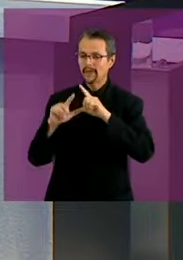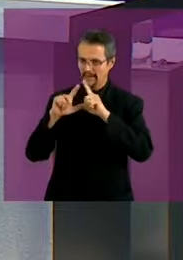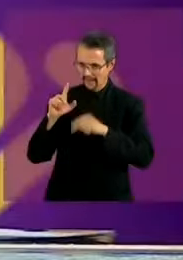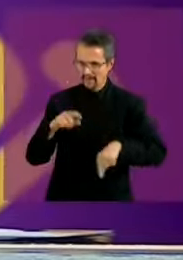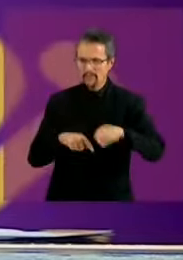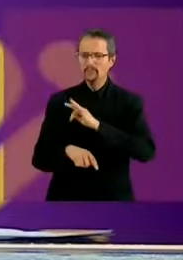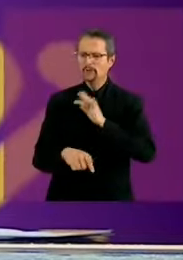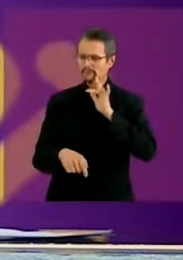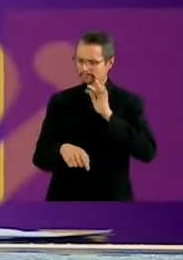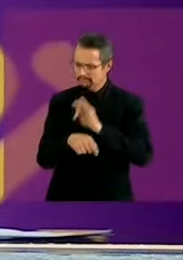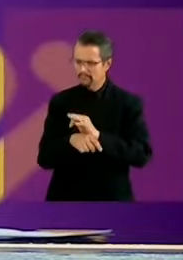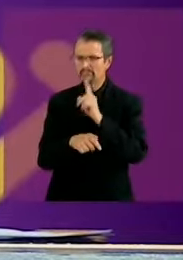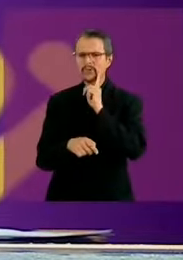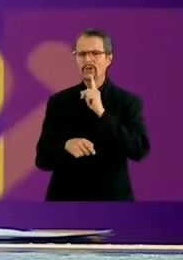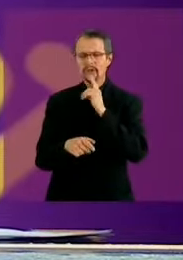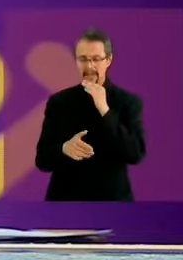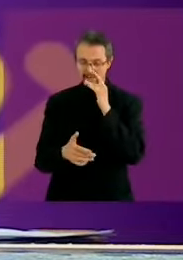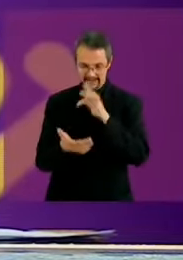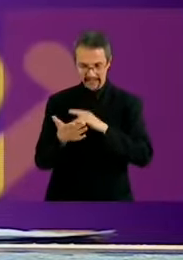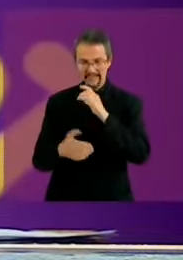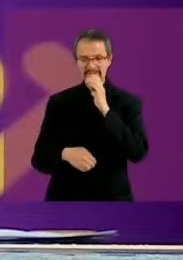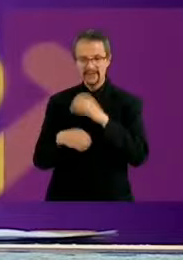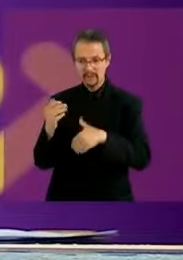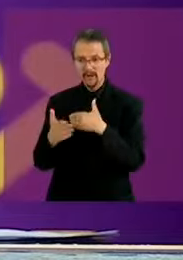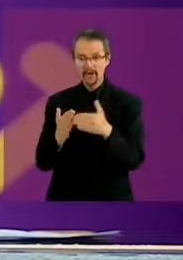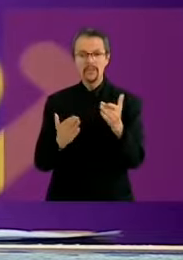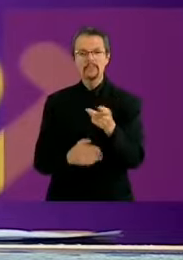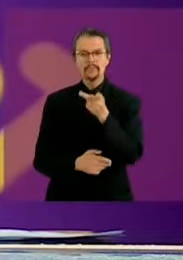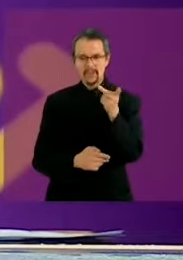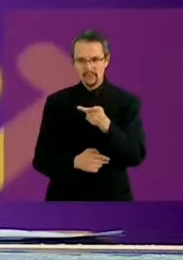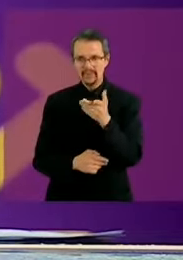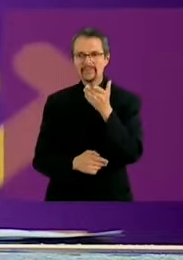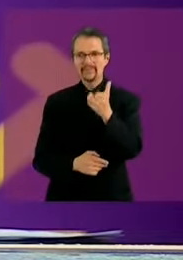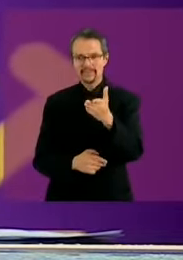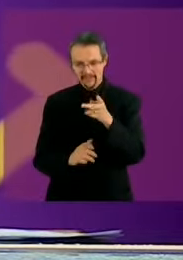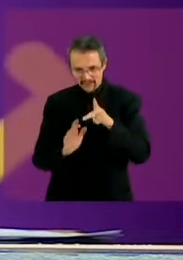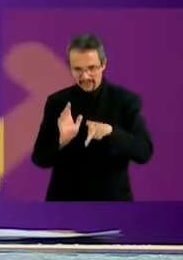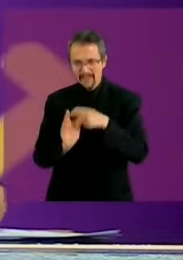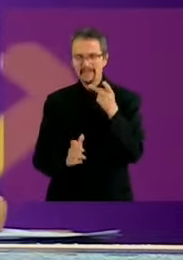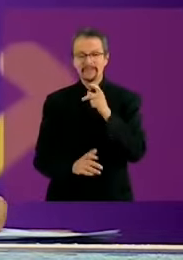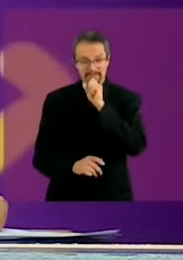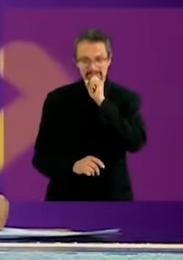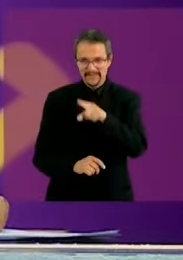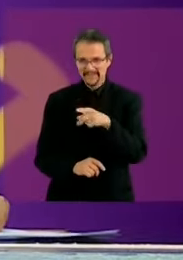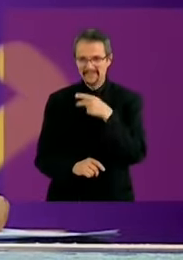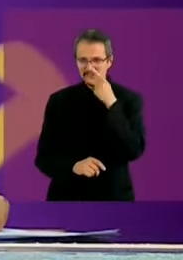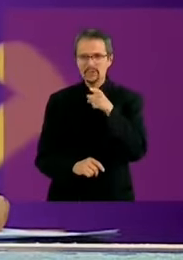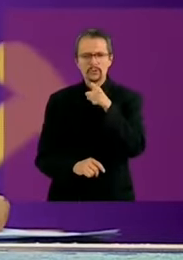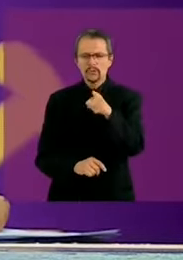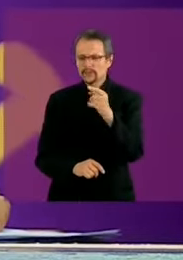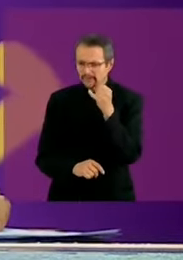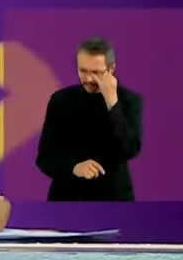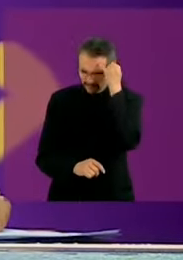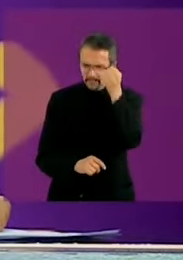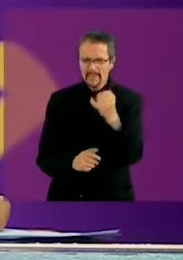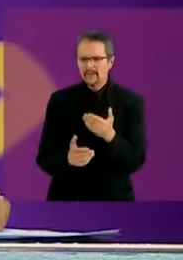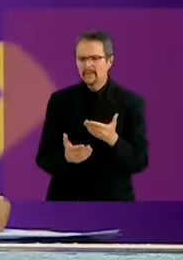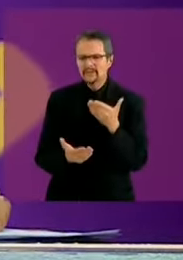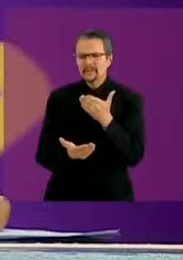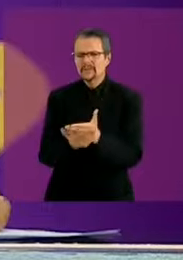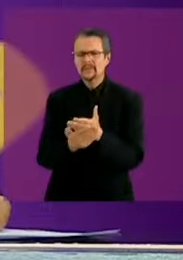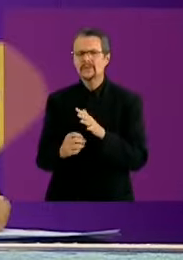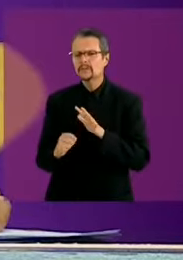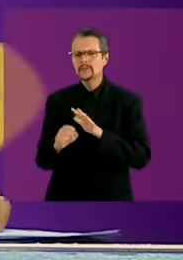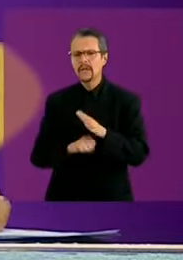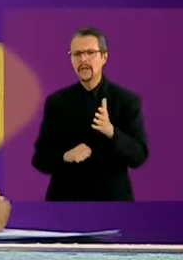Sheinbaum. Para el candidato Jorge Maínez, le repito la pregunta, es la misma para las tres candidaturas. ¿Qué acciones sustantivas y con enfoque de derechos humanos